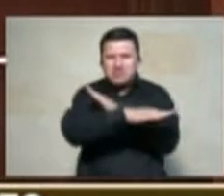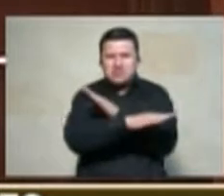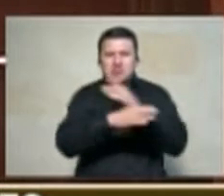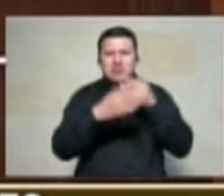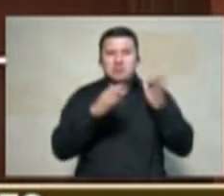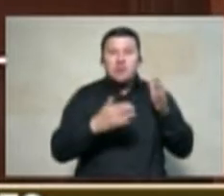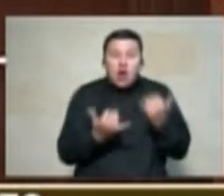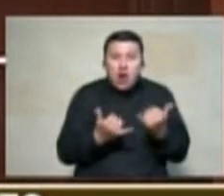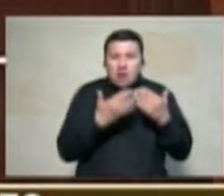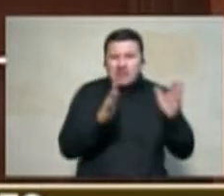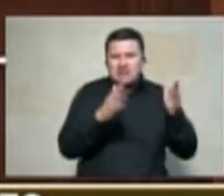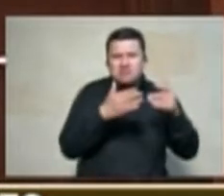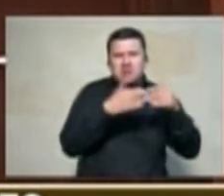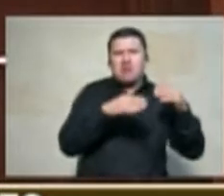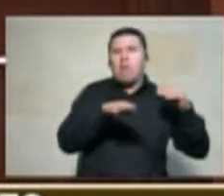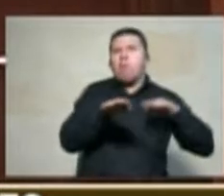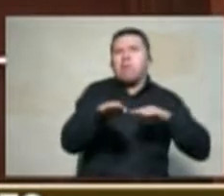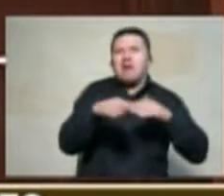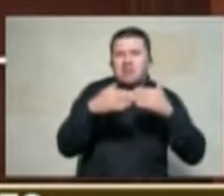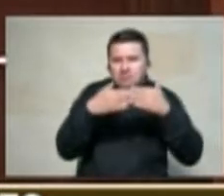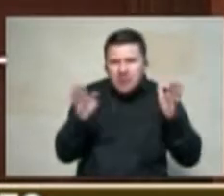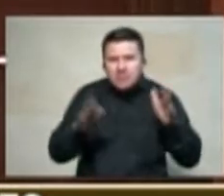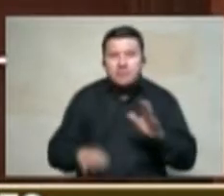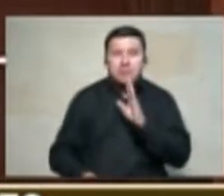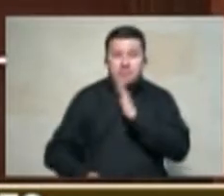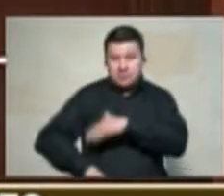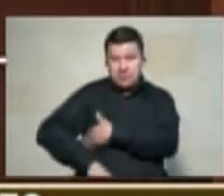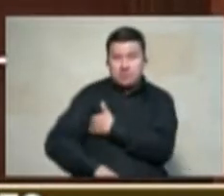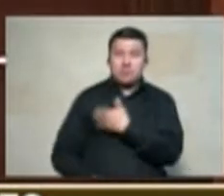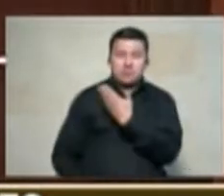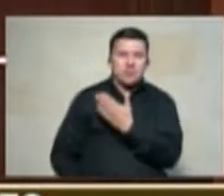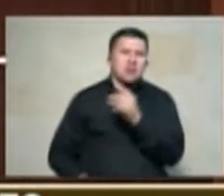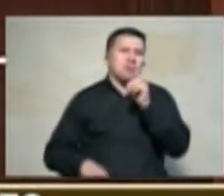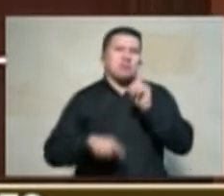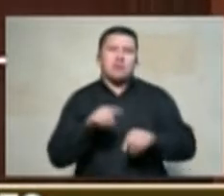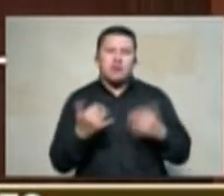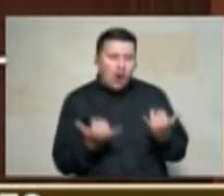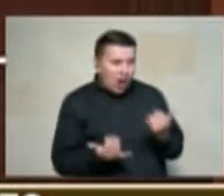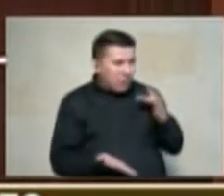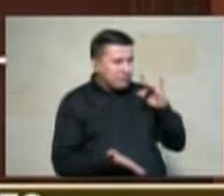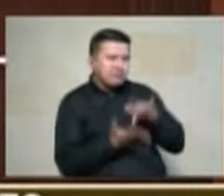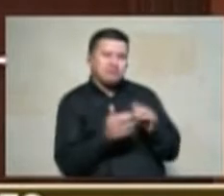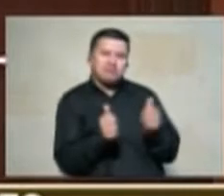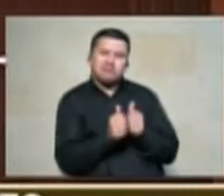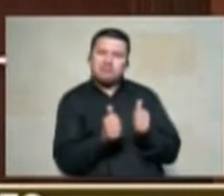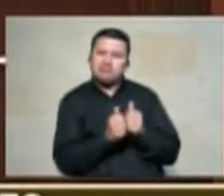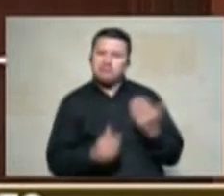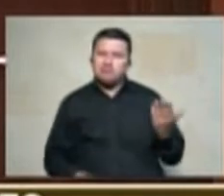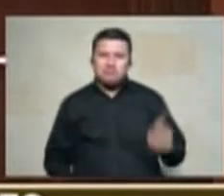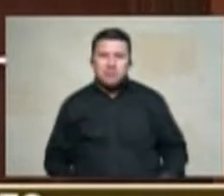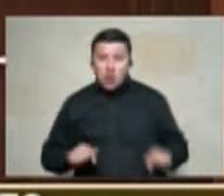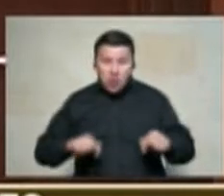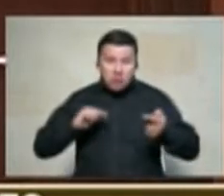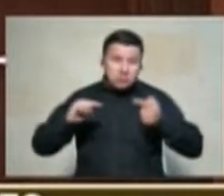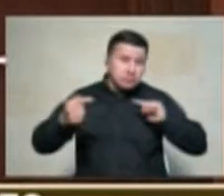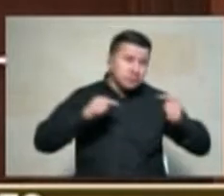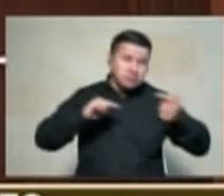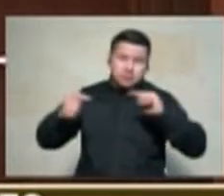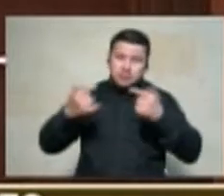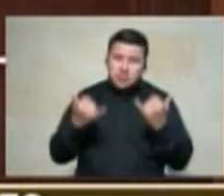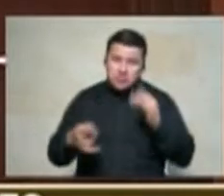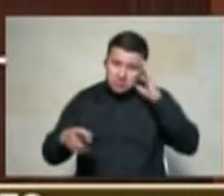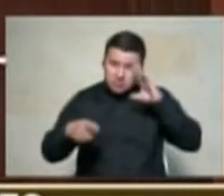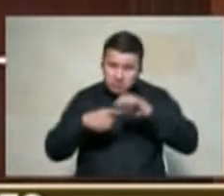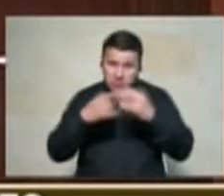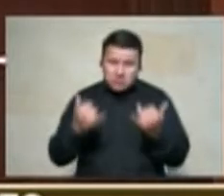es por ello que el señor ministro Aurelio Iragorri no puede estar con nosotros en el debate que se ha citado por la honorable representante